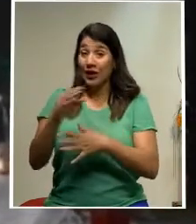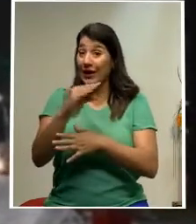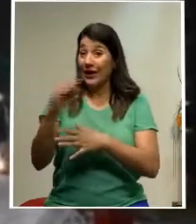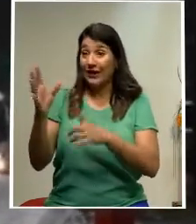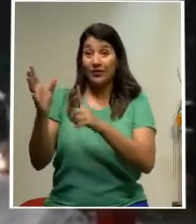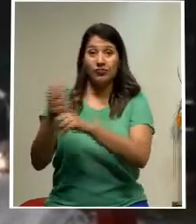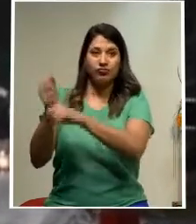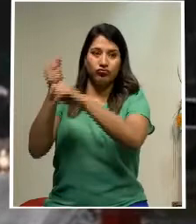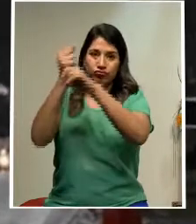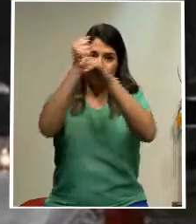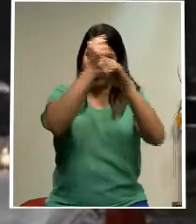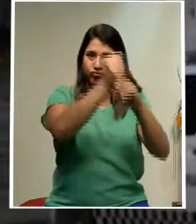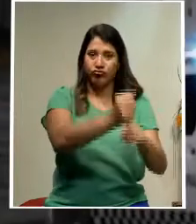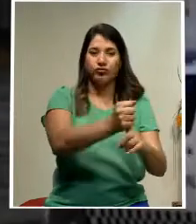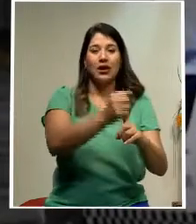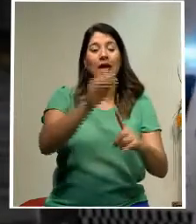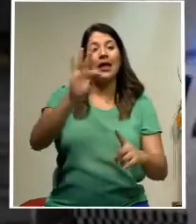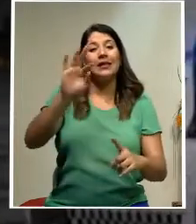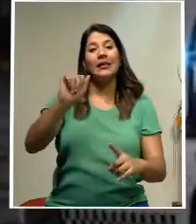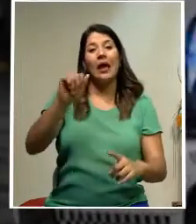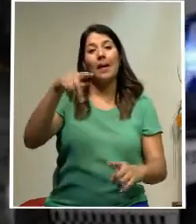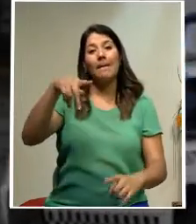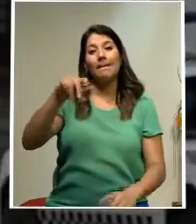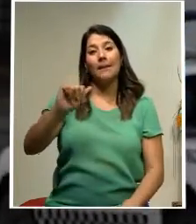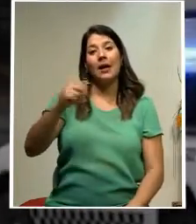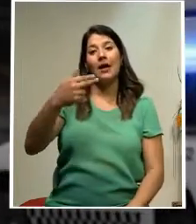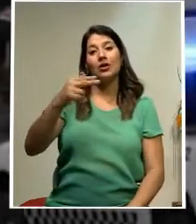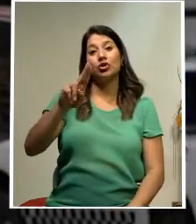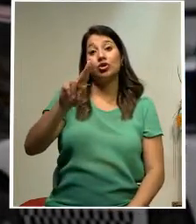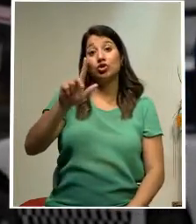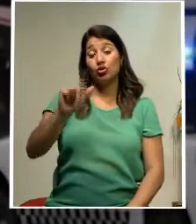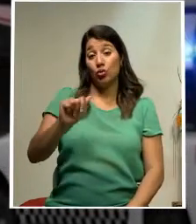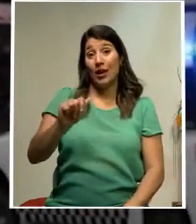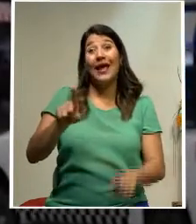deportados vía aérea a Tapachula y en autobús a Guatemala.